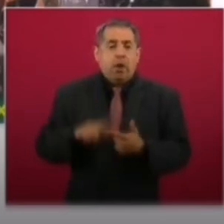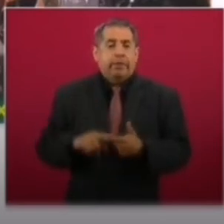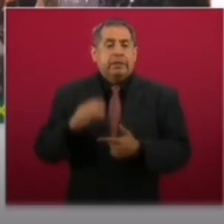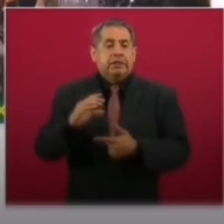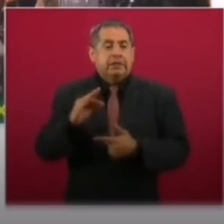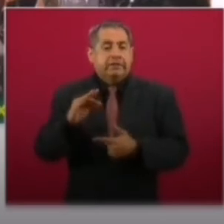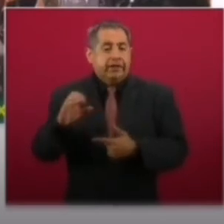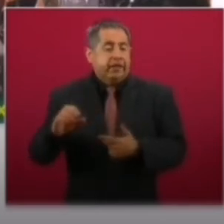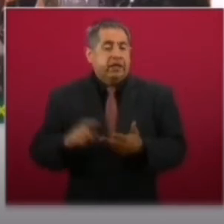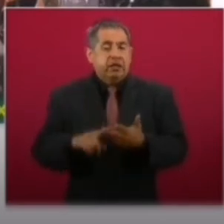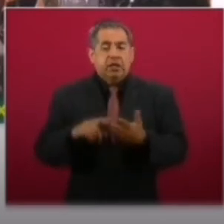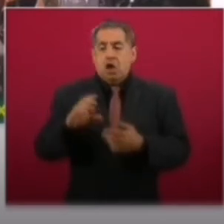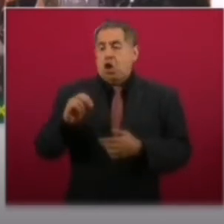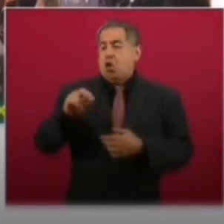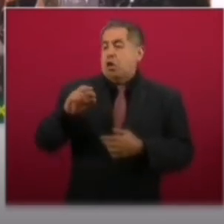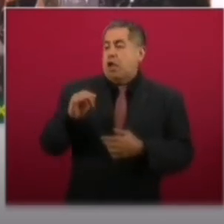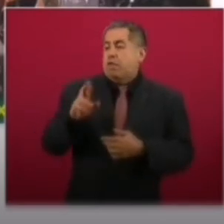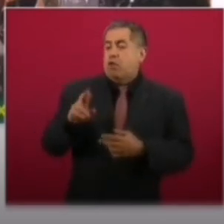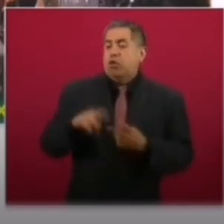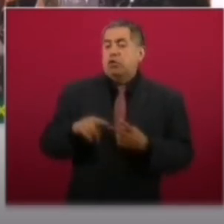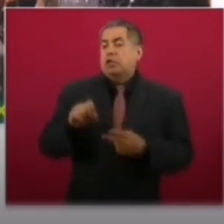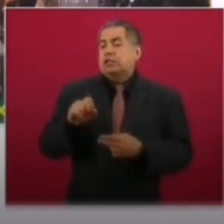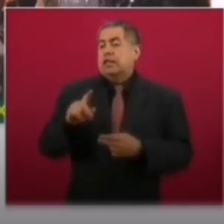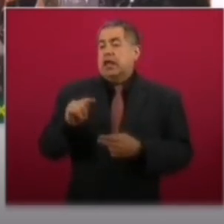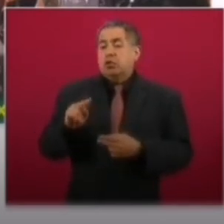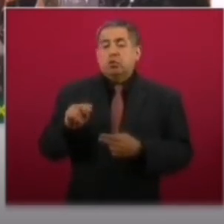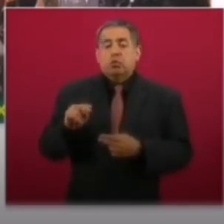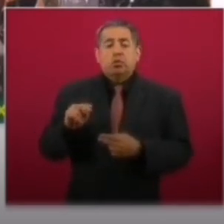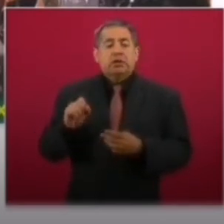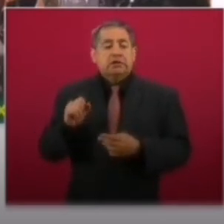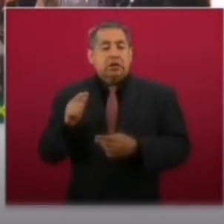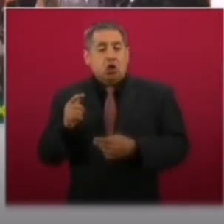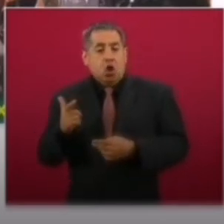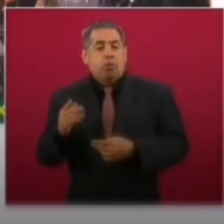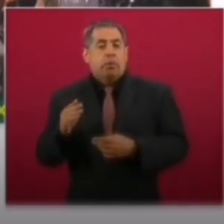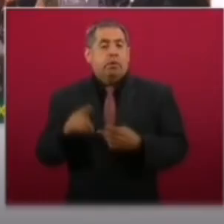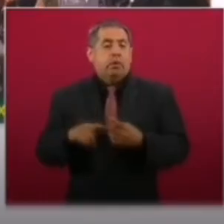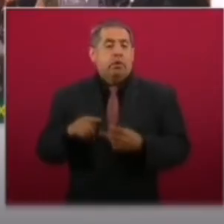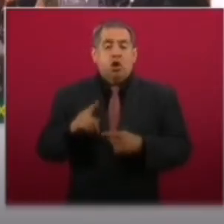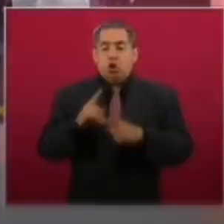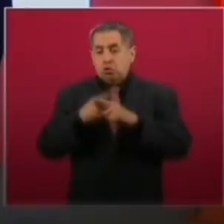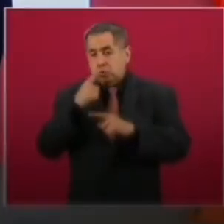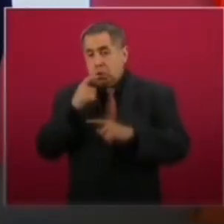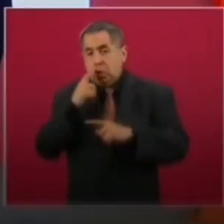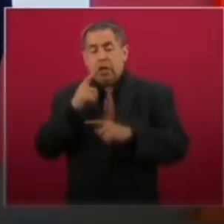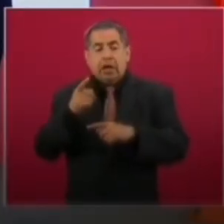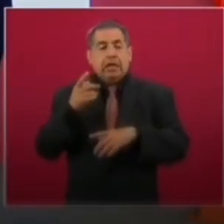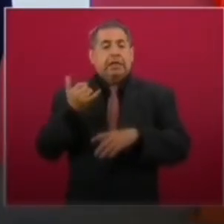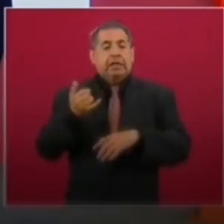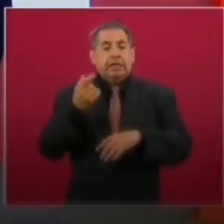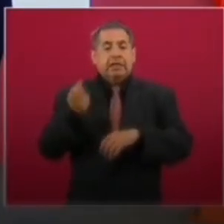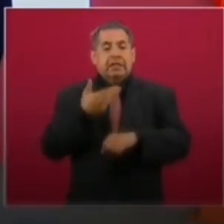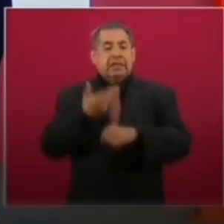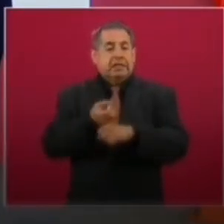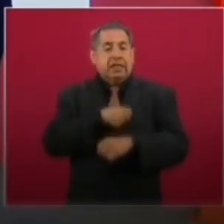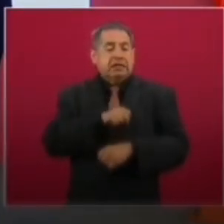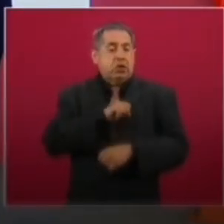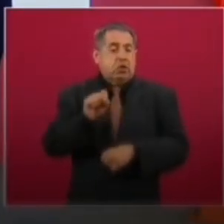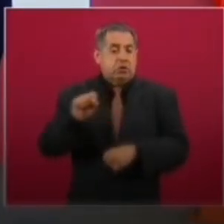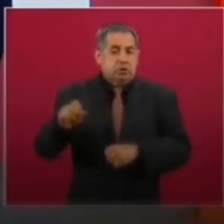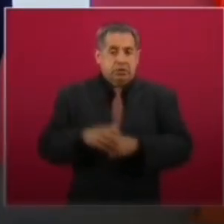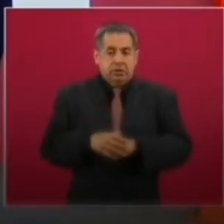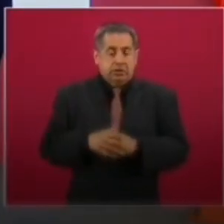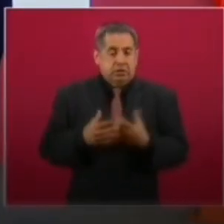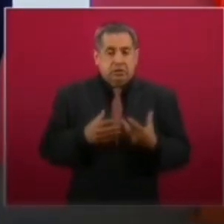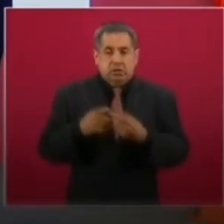CFE, así como CONAFOR, SEDATU, SECTUR, SEGOV, Economía, Cruz Roja y la Secretaría de Salud. Con el